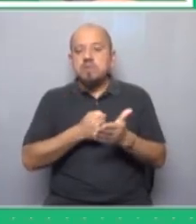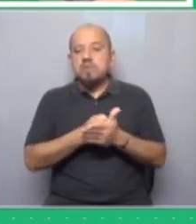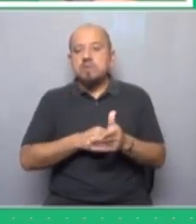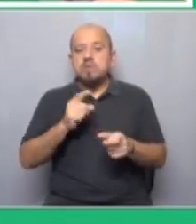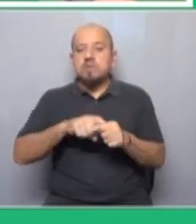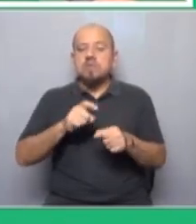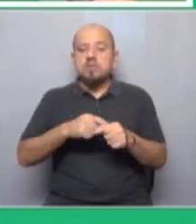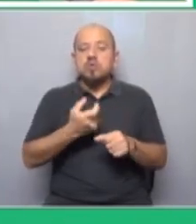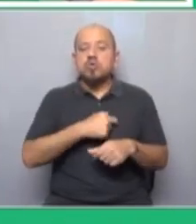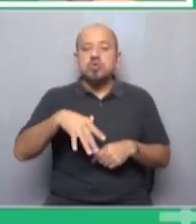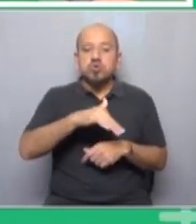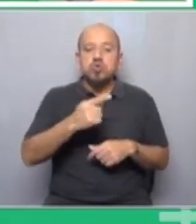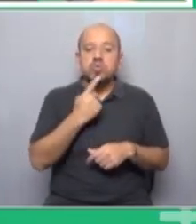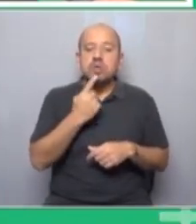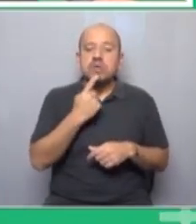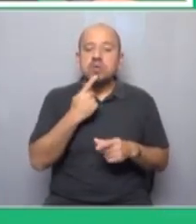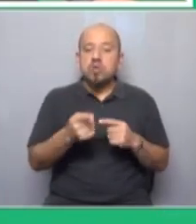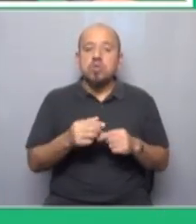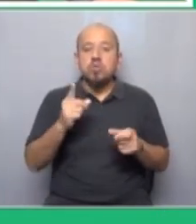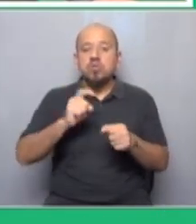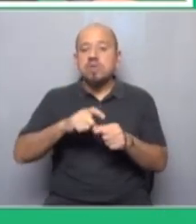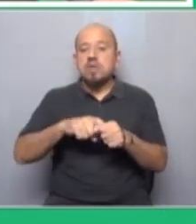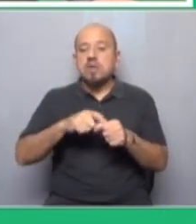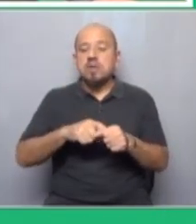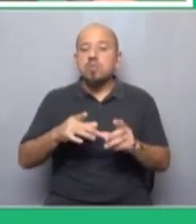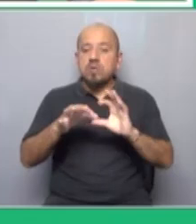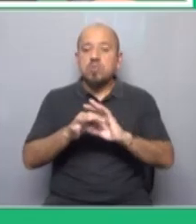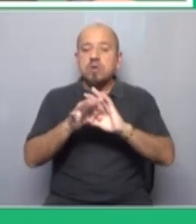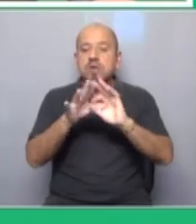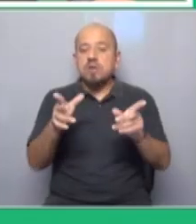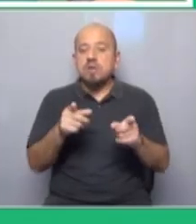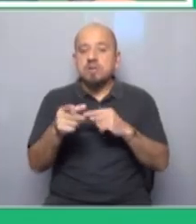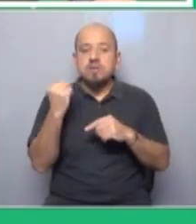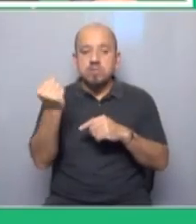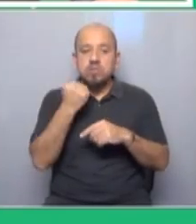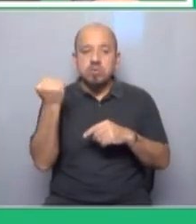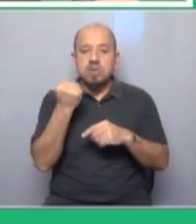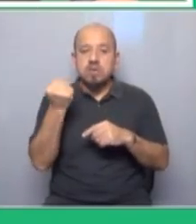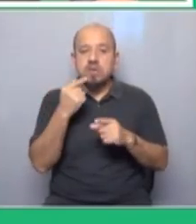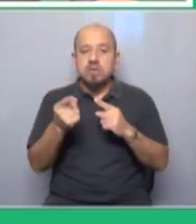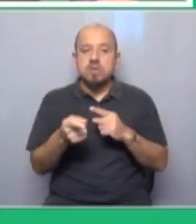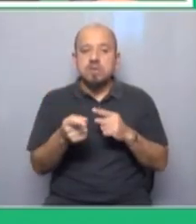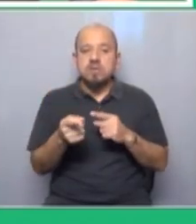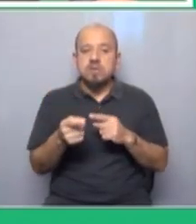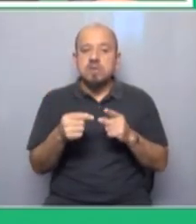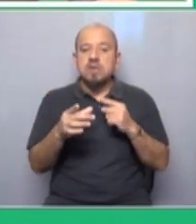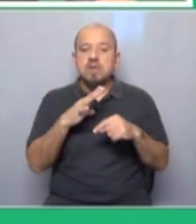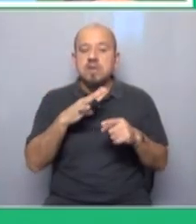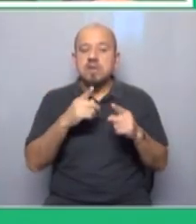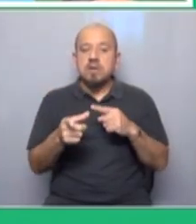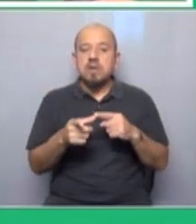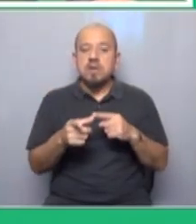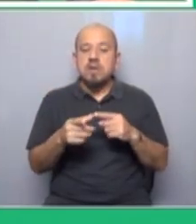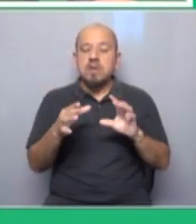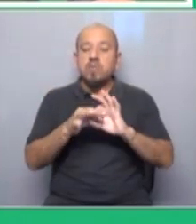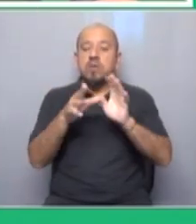sindicalismo sociopolítico que no sea corporativo un sindicalismo democrático que es muy importante que al interior de las organizaciones se funcione de manera